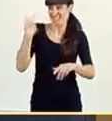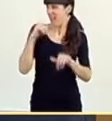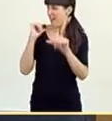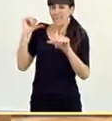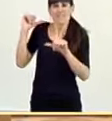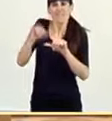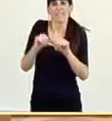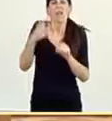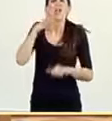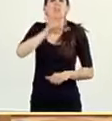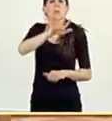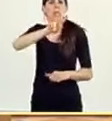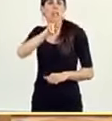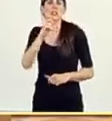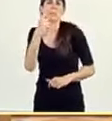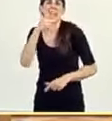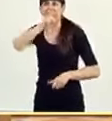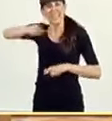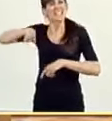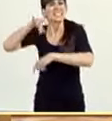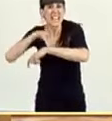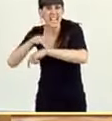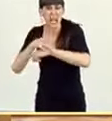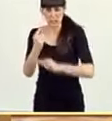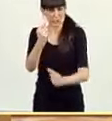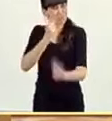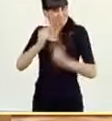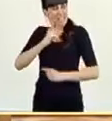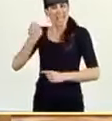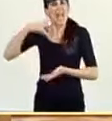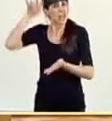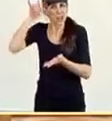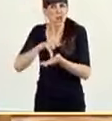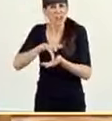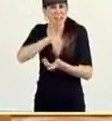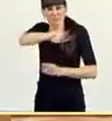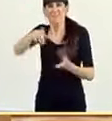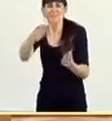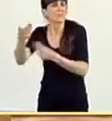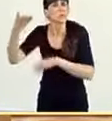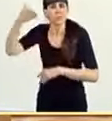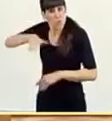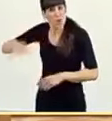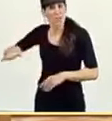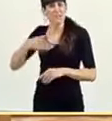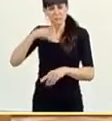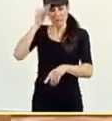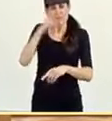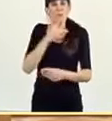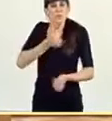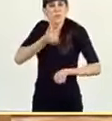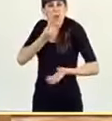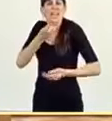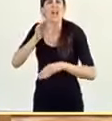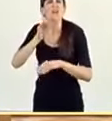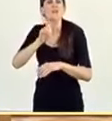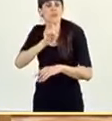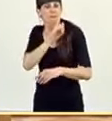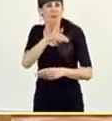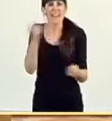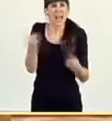más de 52.000 sanitarios contagiados y muchos de ellos fallecidos? ¿Cómo le contaría a esta campaña, señora